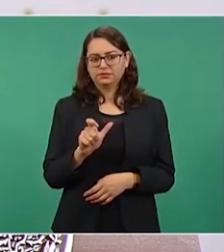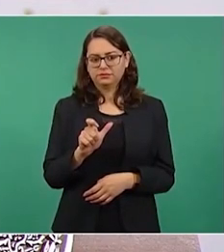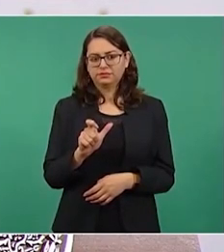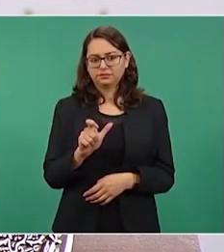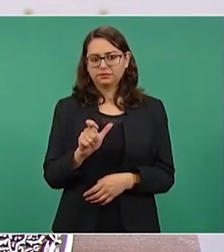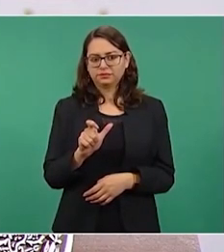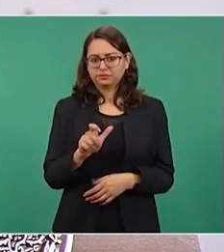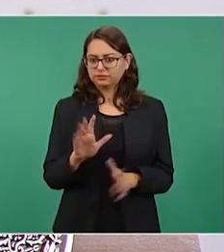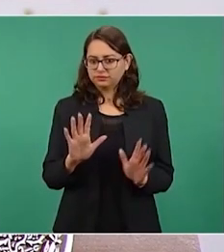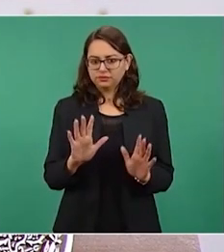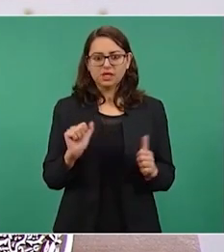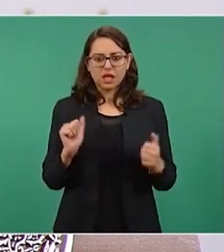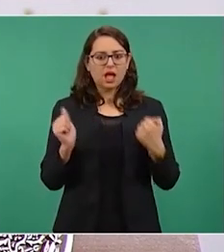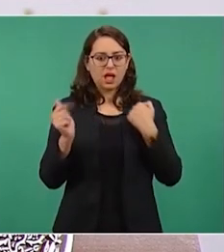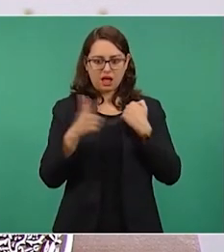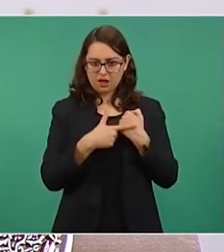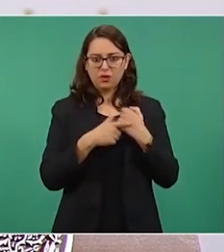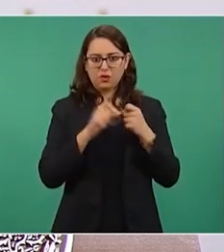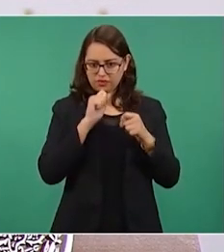sacó también su